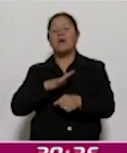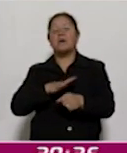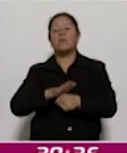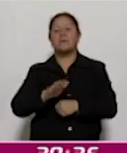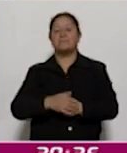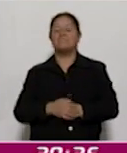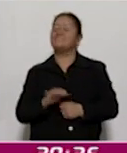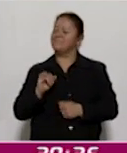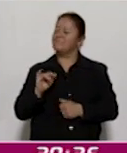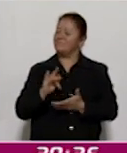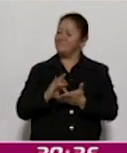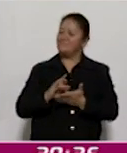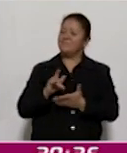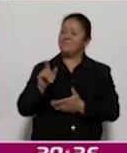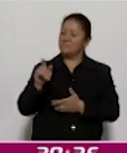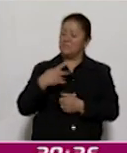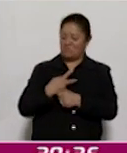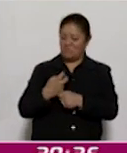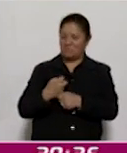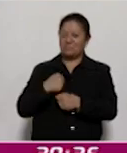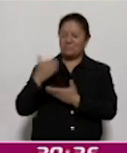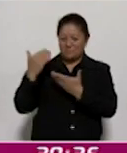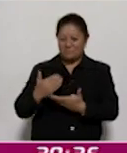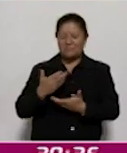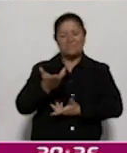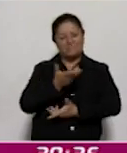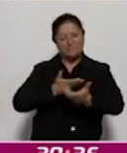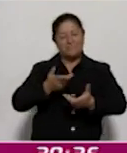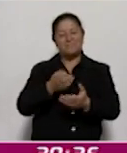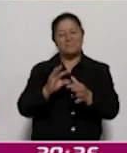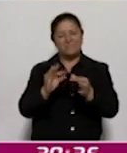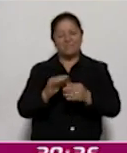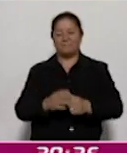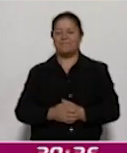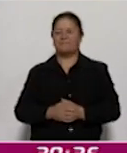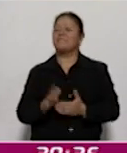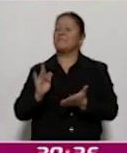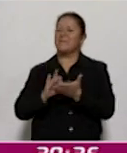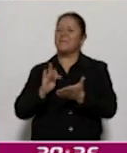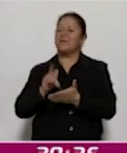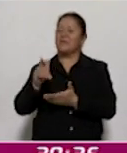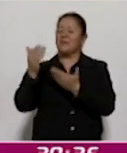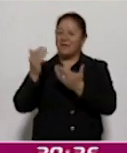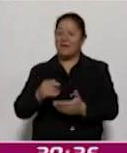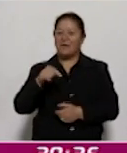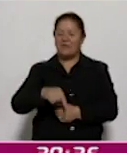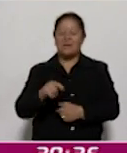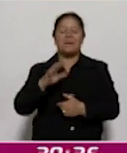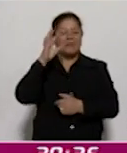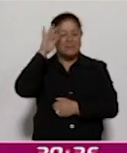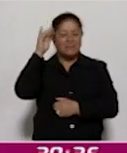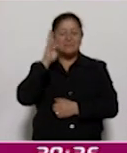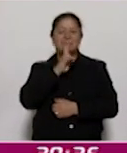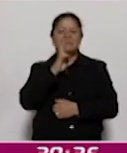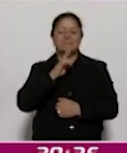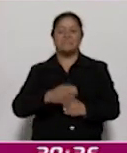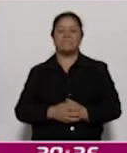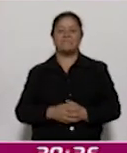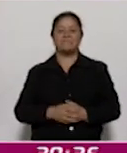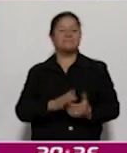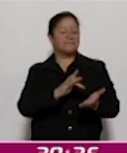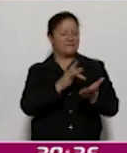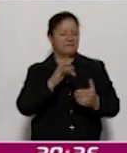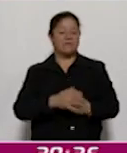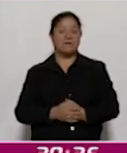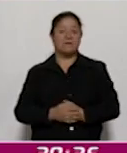gracias. Cuando ustedes nos digan, aquí estamos con gusto compartiendo. Claro que sí, pues le agradecemos mucho su estadía aquí en Coracid Noticias. Gracias. Y